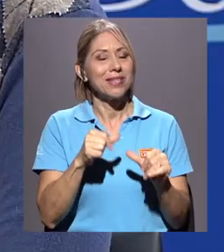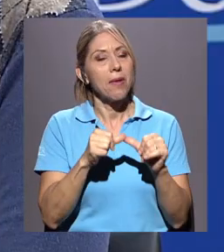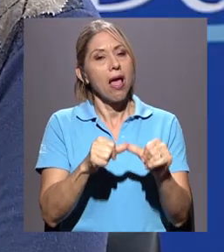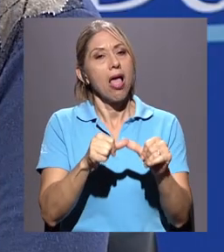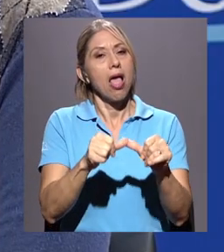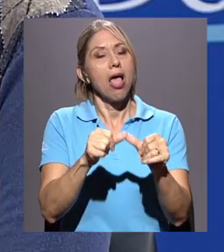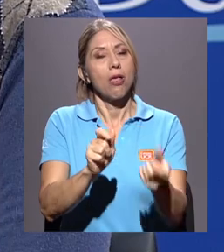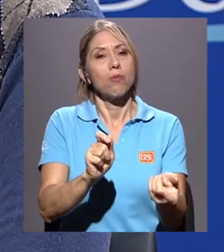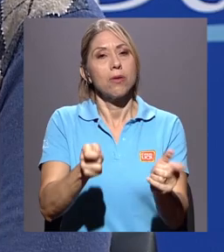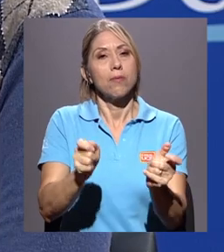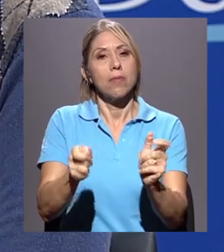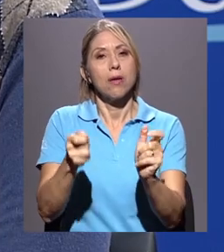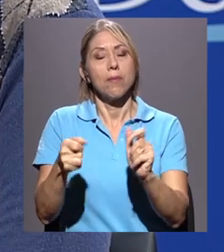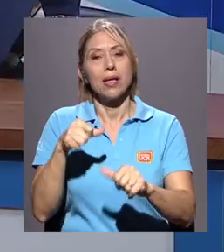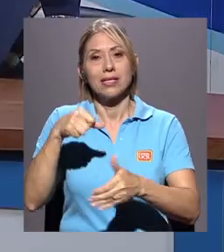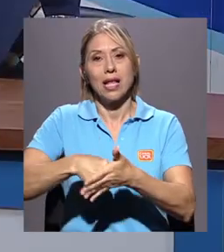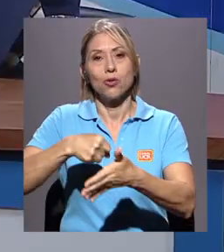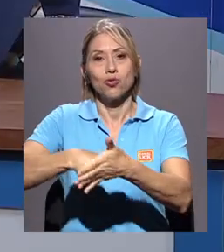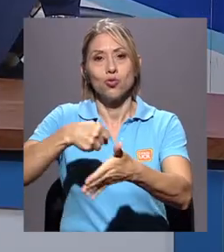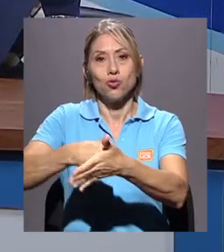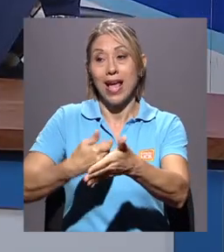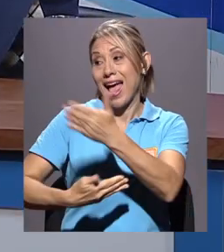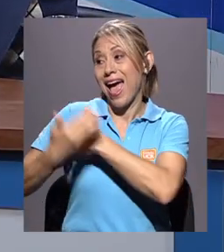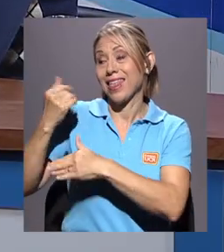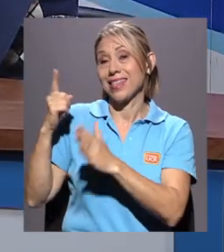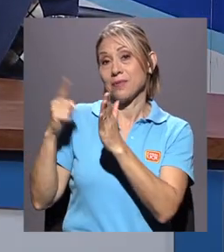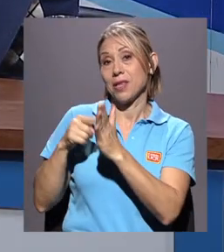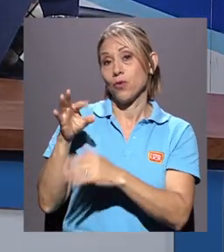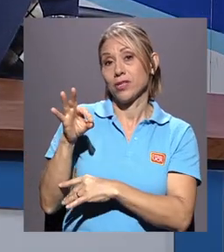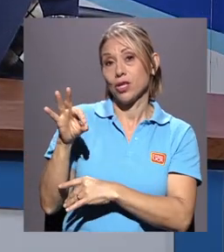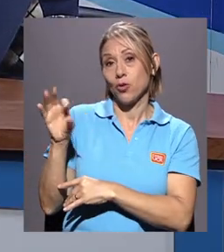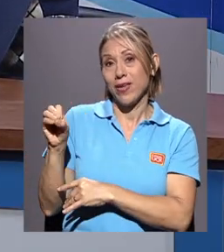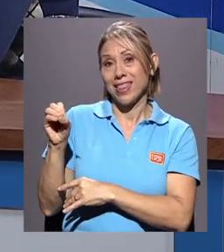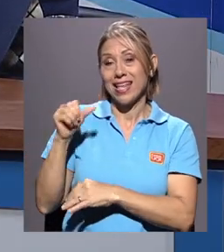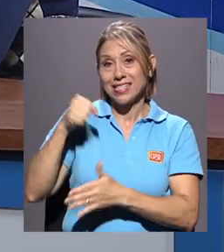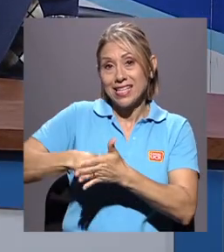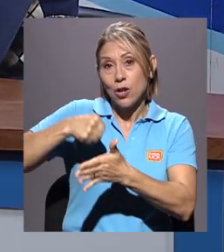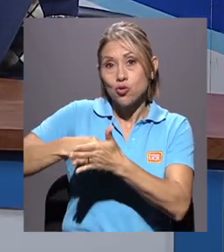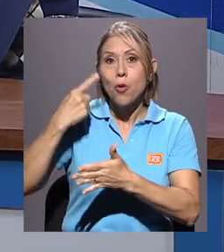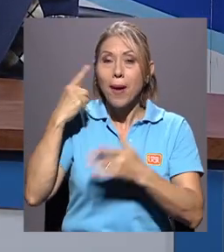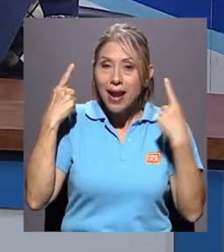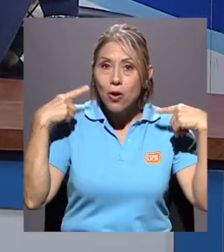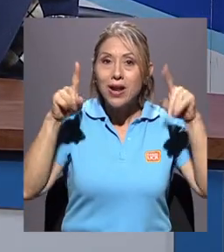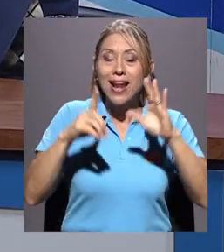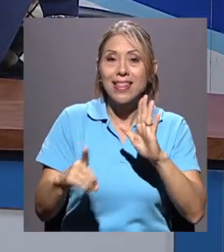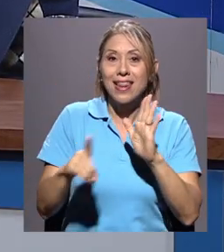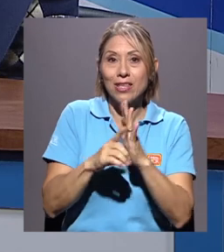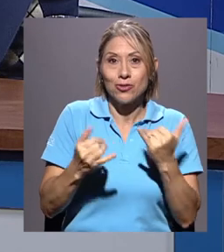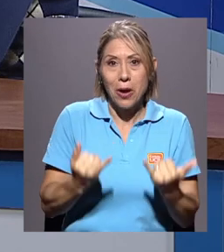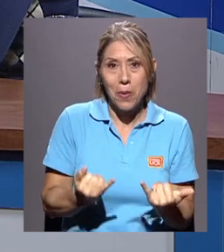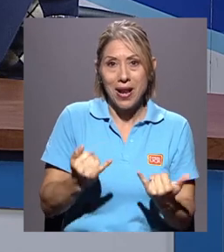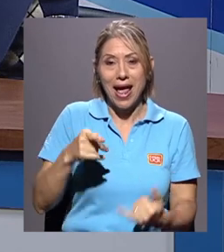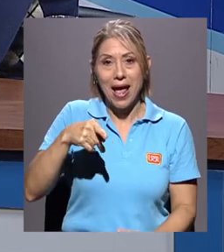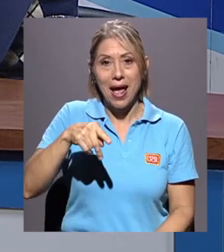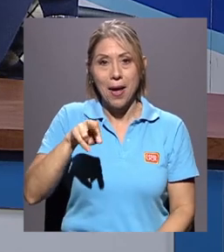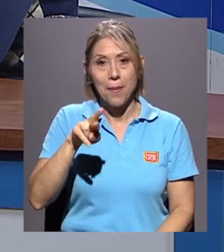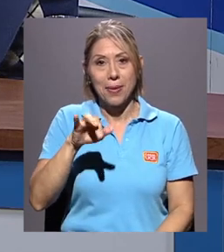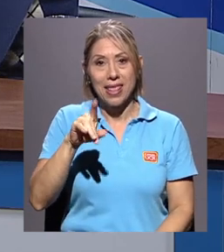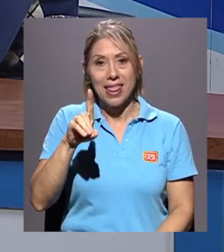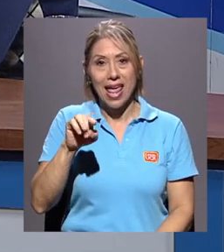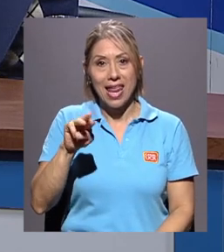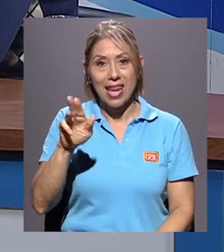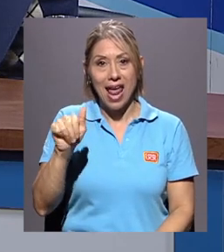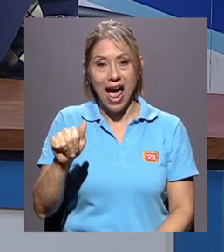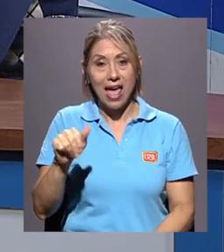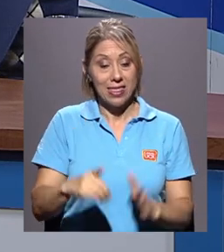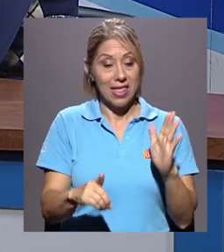Así como en la década de los 90 se luchó por una serie de derechos que hoy tenemos, particularmente los que convoca el Pridena de Niñez y Adolescencia, en este